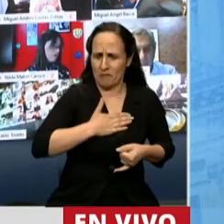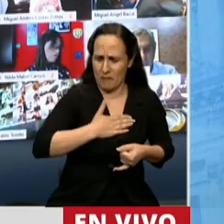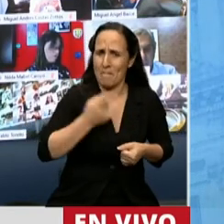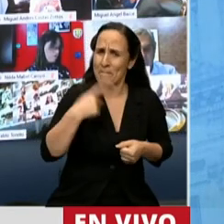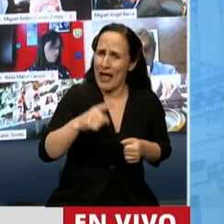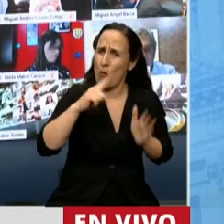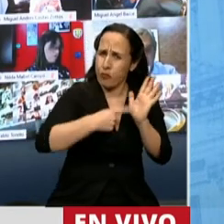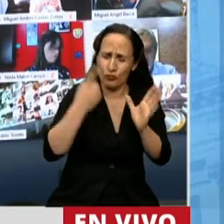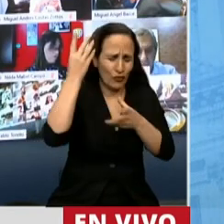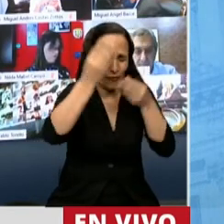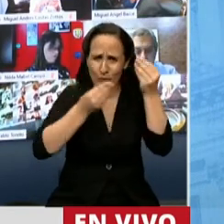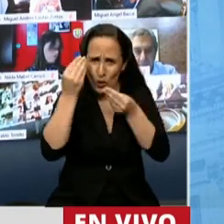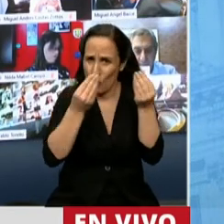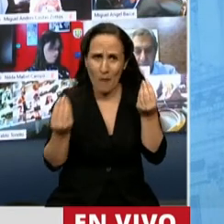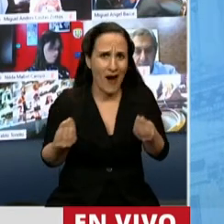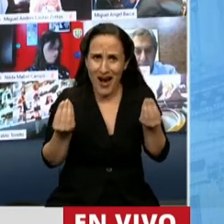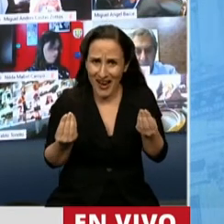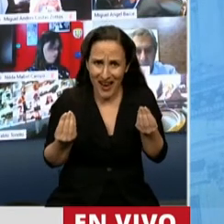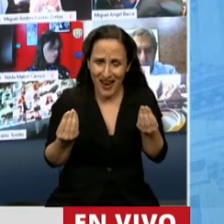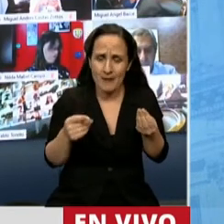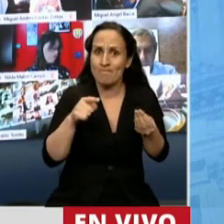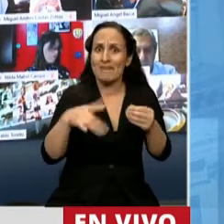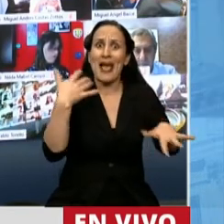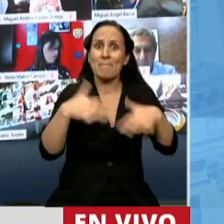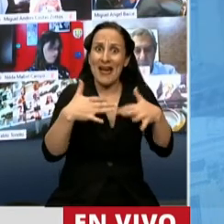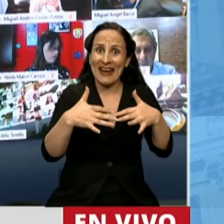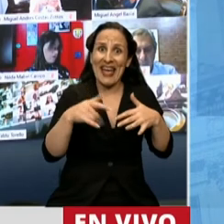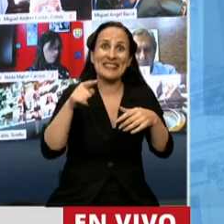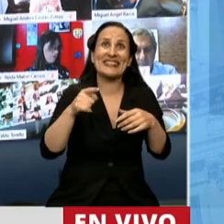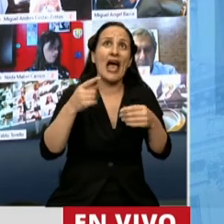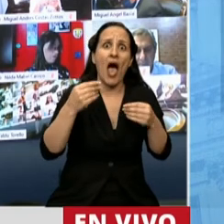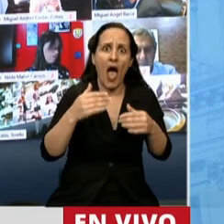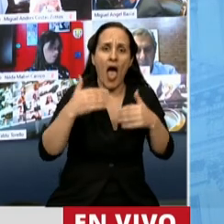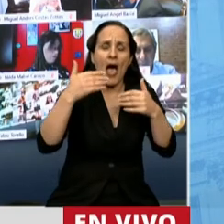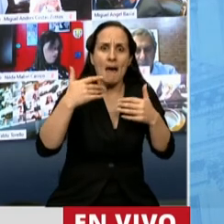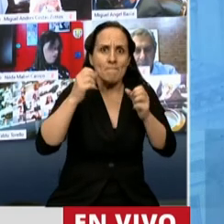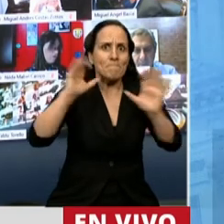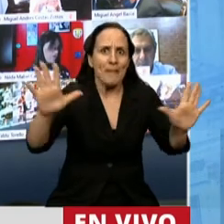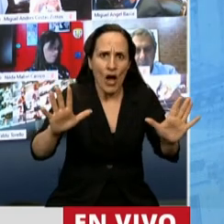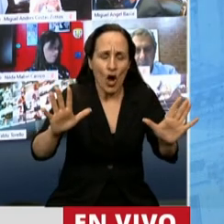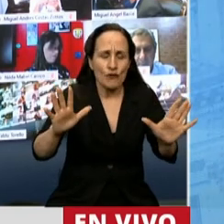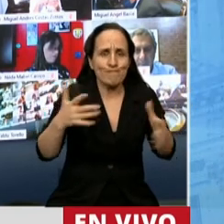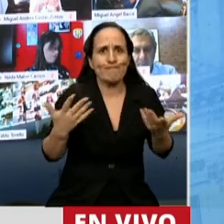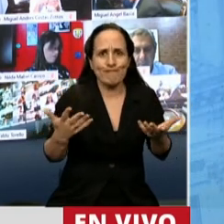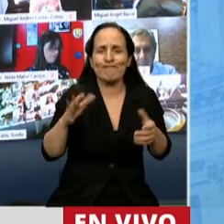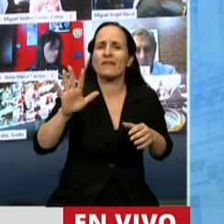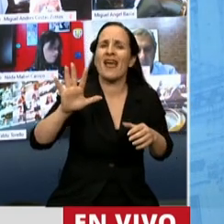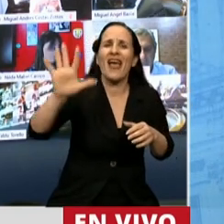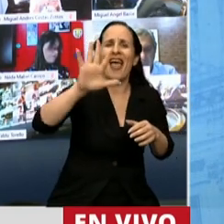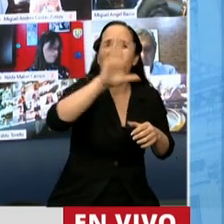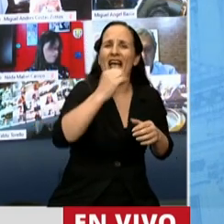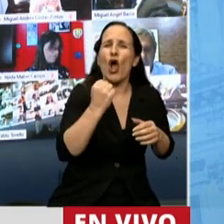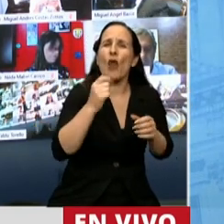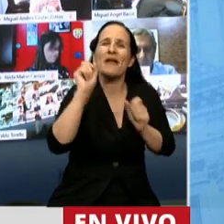preocupa profundamente es que se agrave la emergencia que la originó. Las economías regionales son